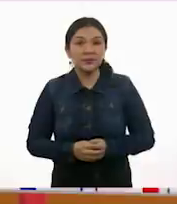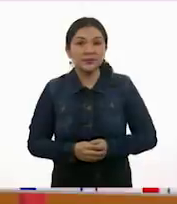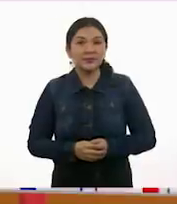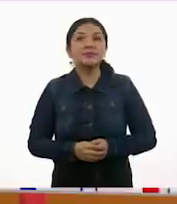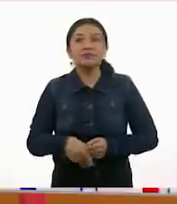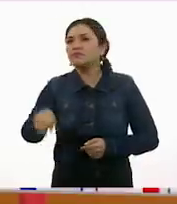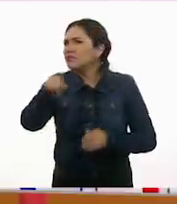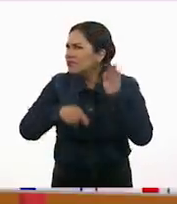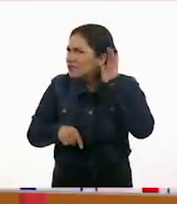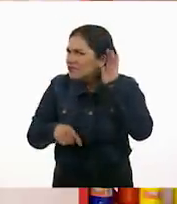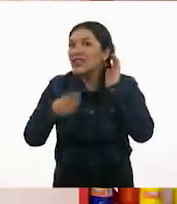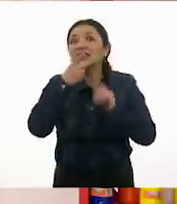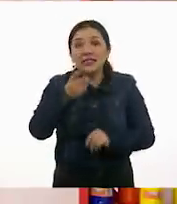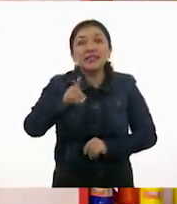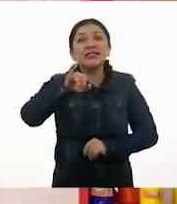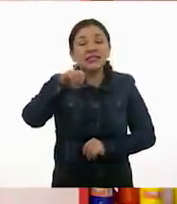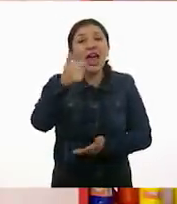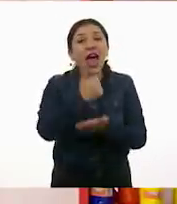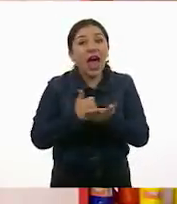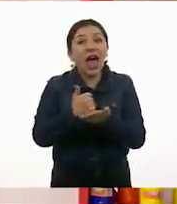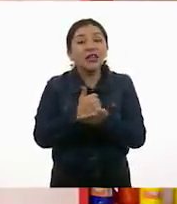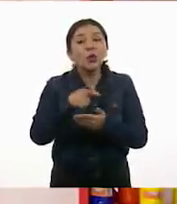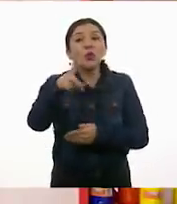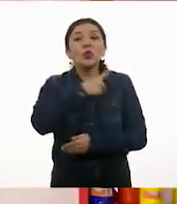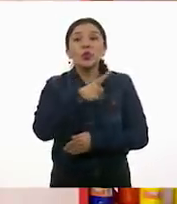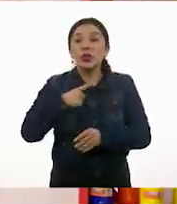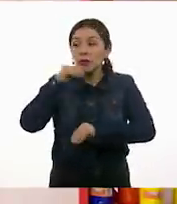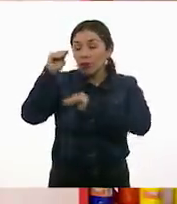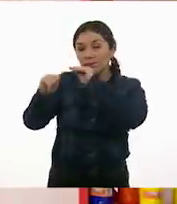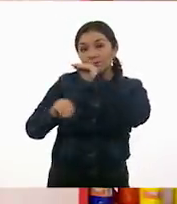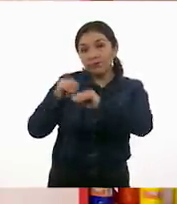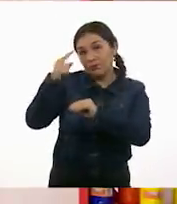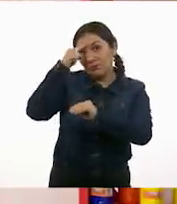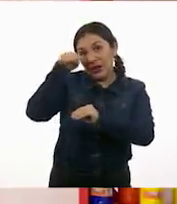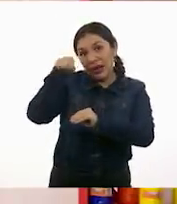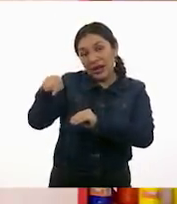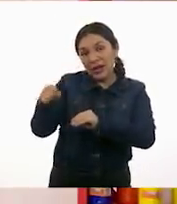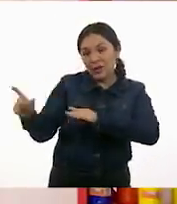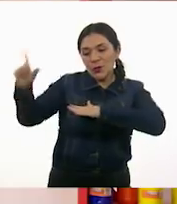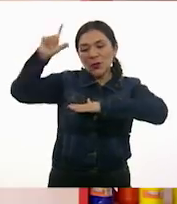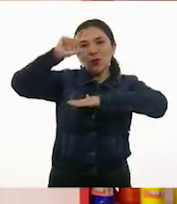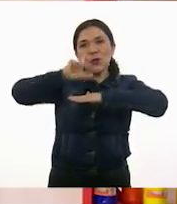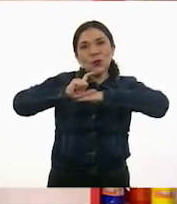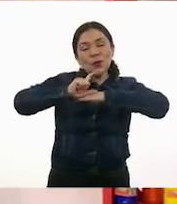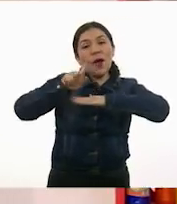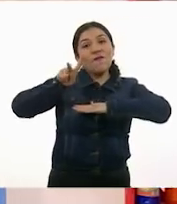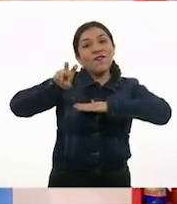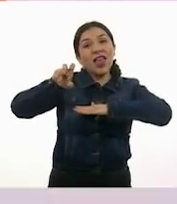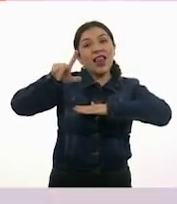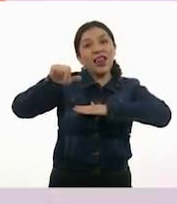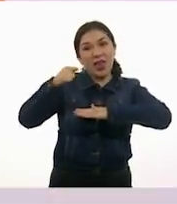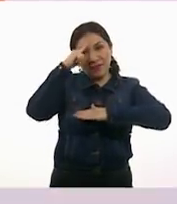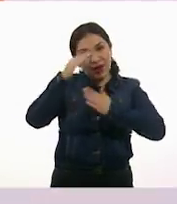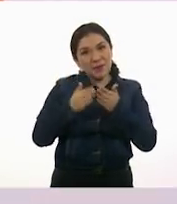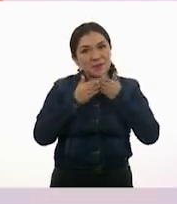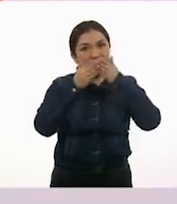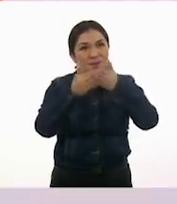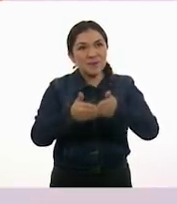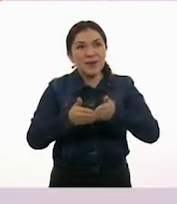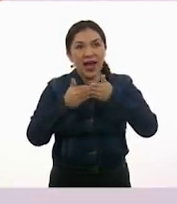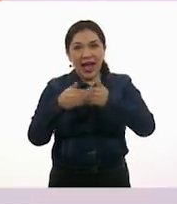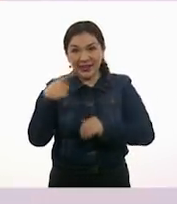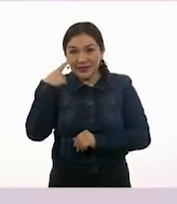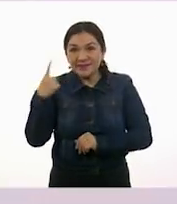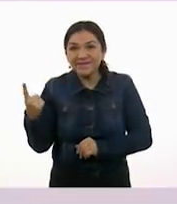Sí, dicen los niños que sí. Y que debes de acomodarla para que quede la vela de nuestro barco. Así. Muy bien,